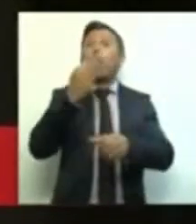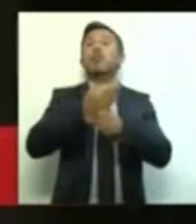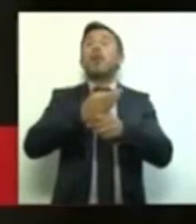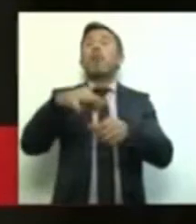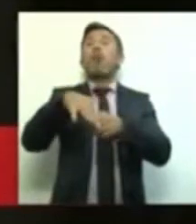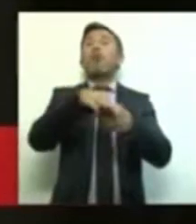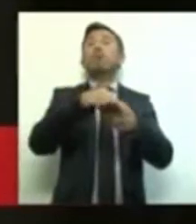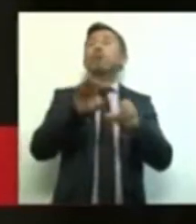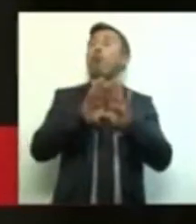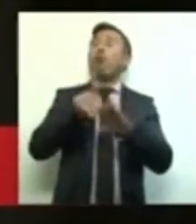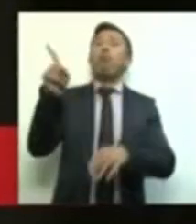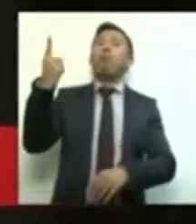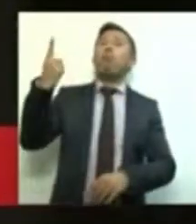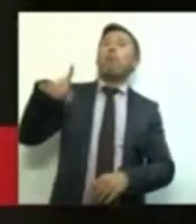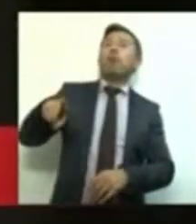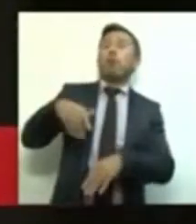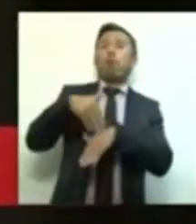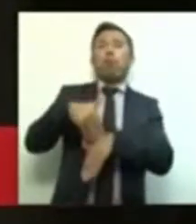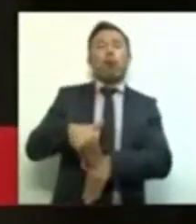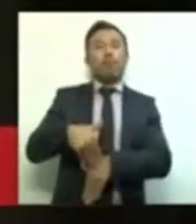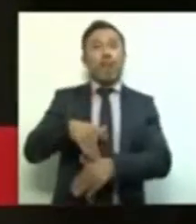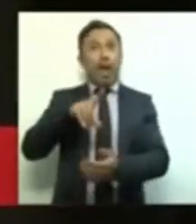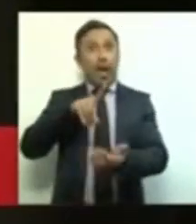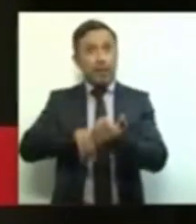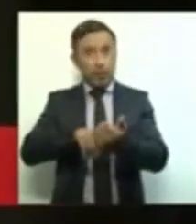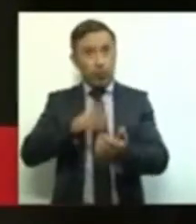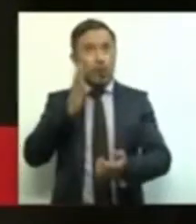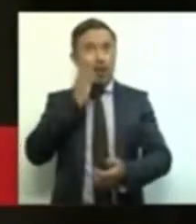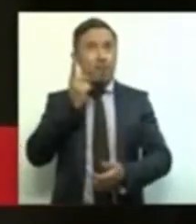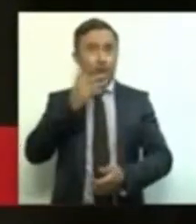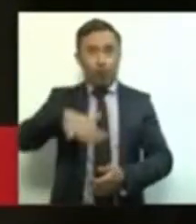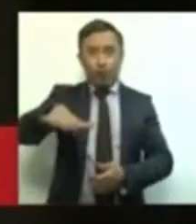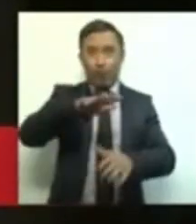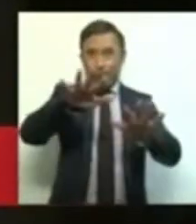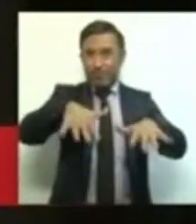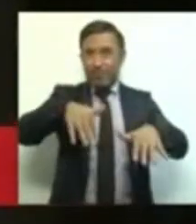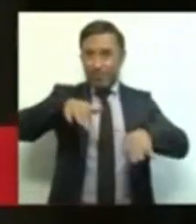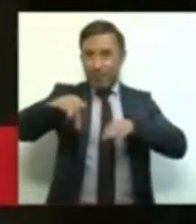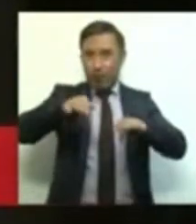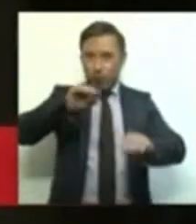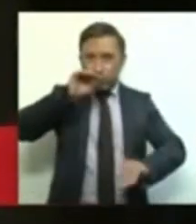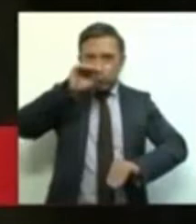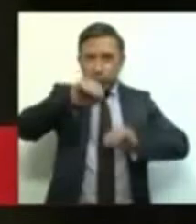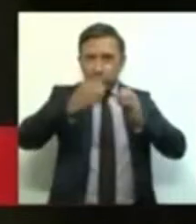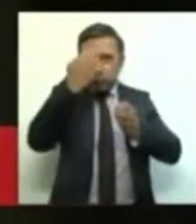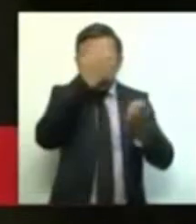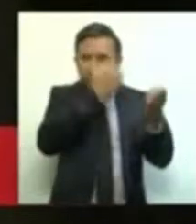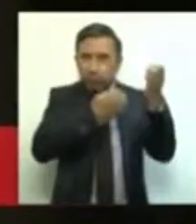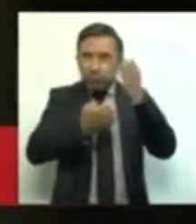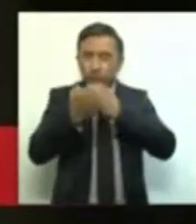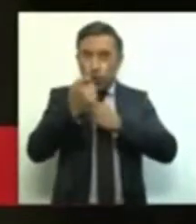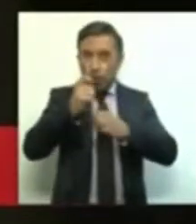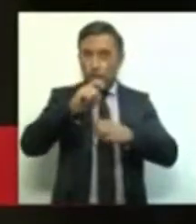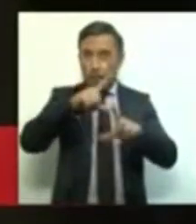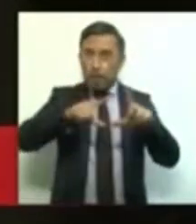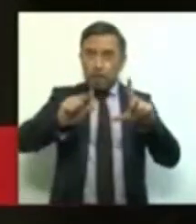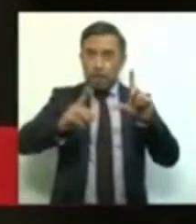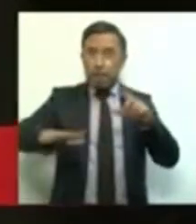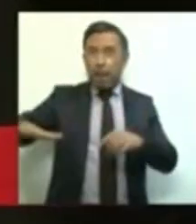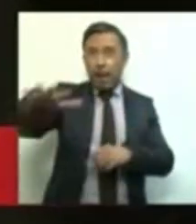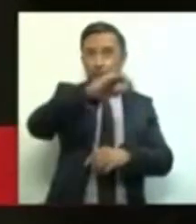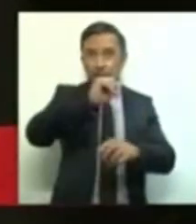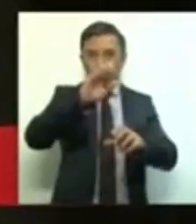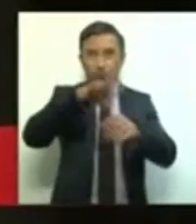resultado del trabajo parlamentario, el cual es necesario en un país democrático. Ustedes votan por consigna,